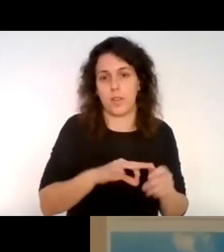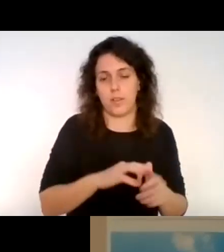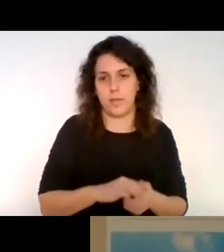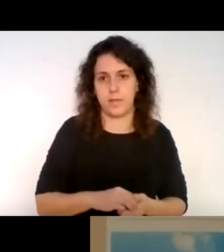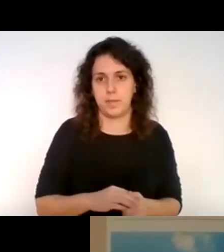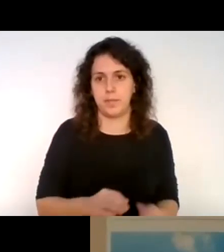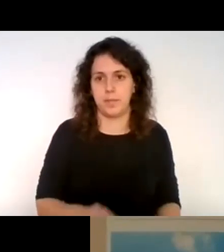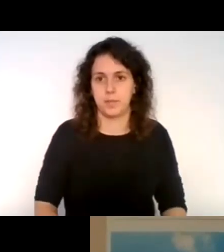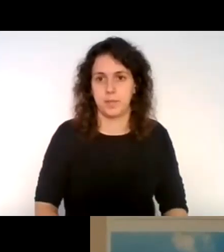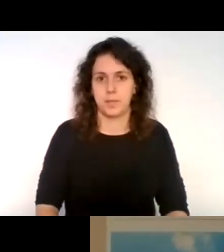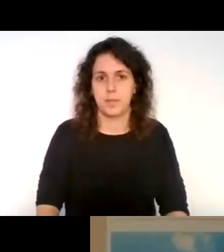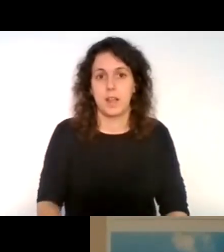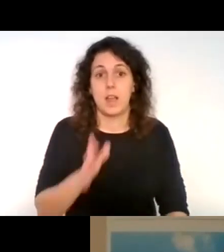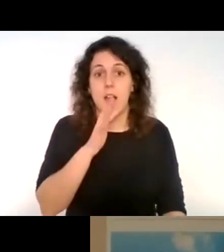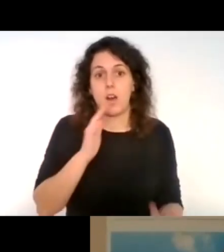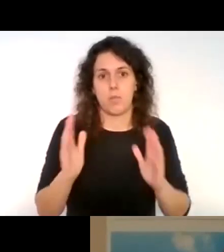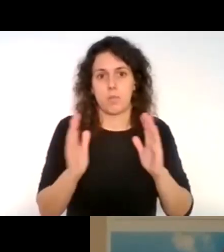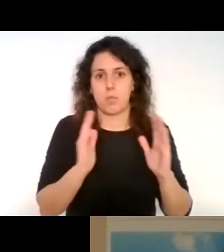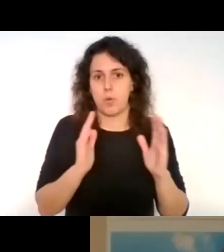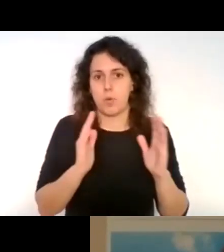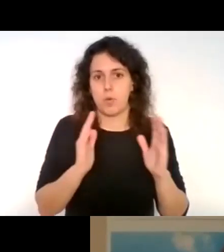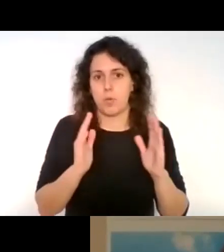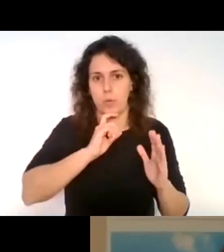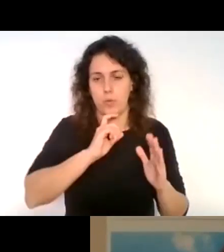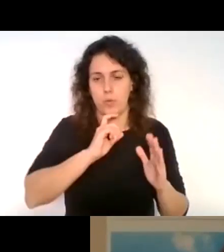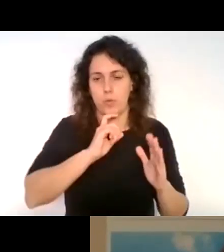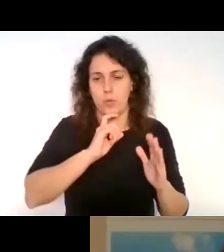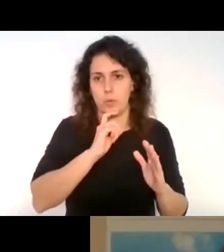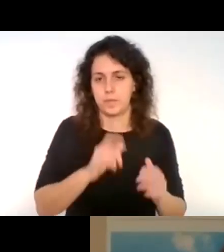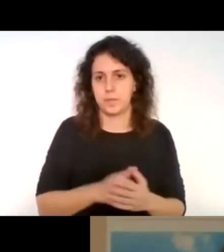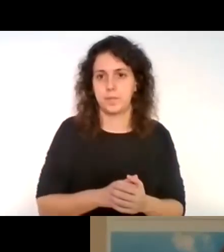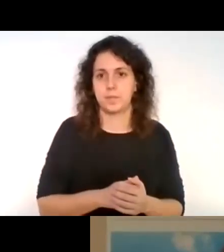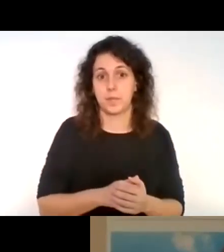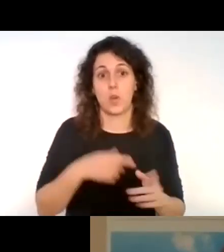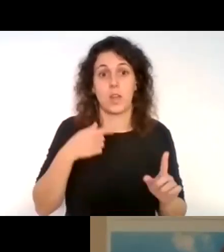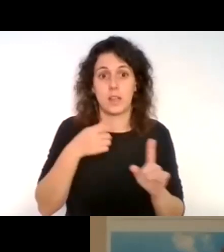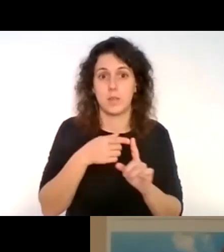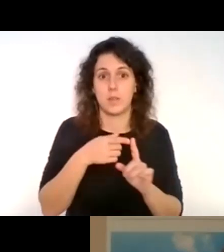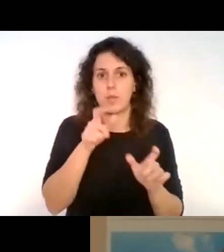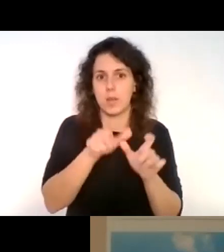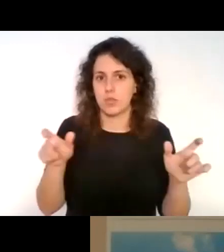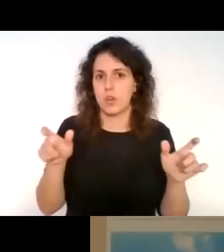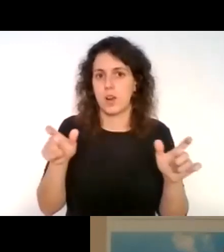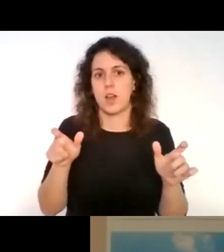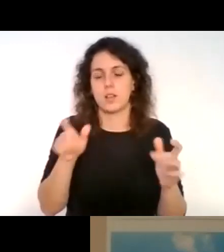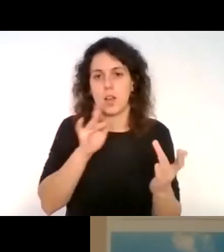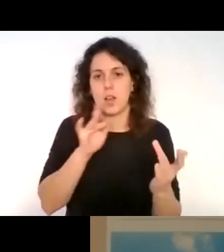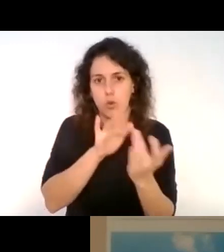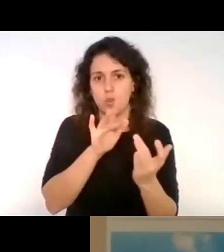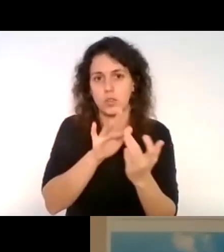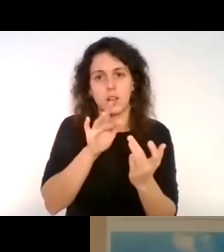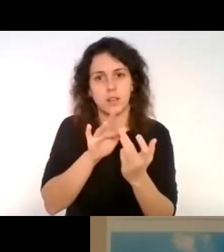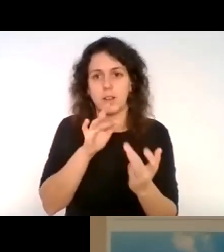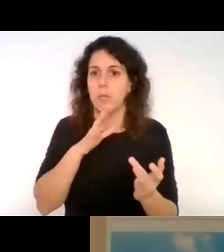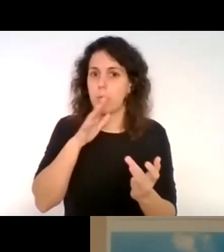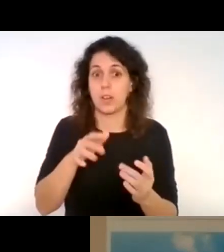Sí, bueno, ahora estamos en un momento un poco más complicado todavía para llegar a la gente, dado que las comunicaciones